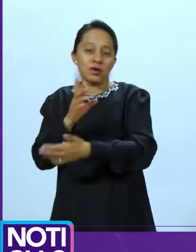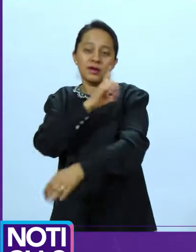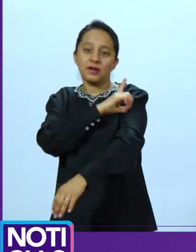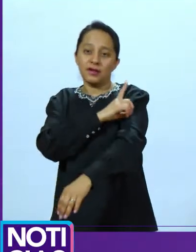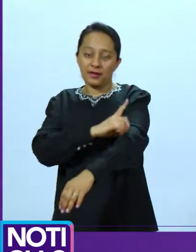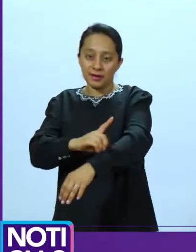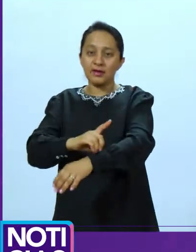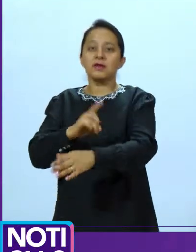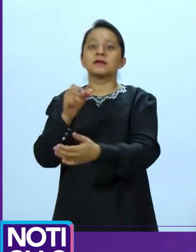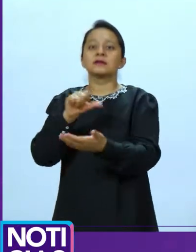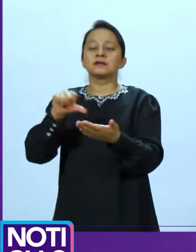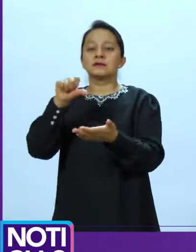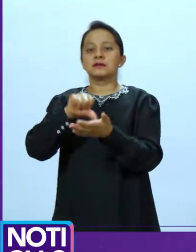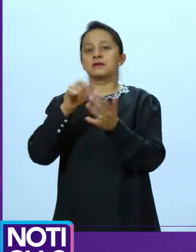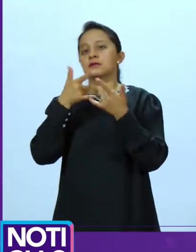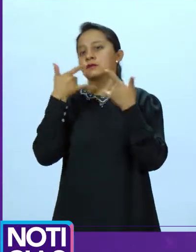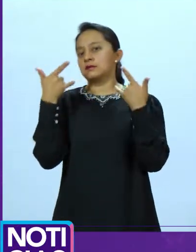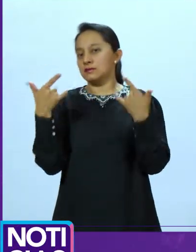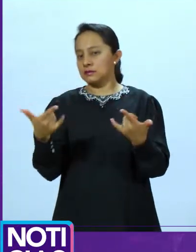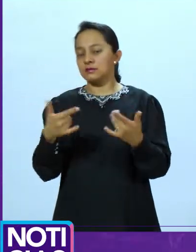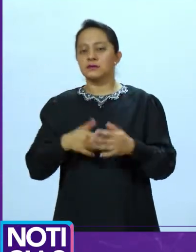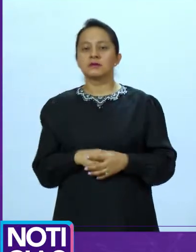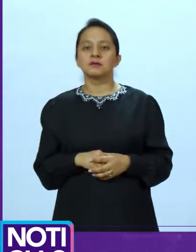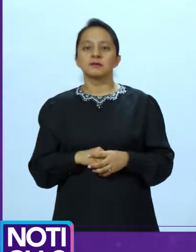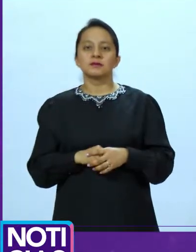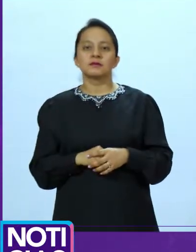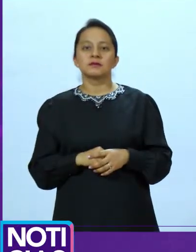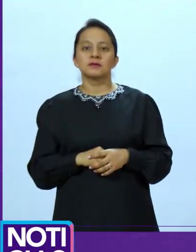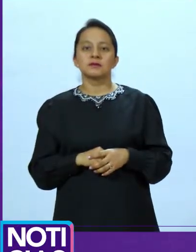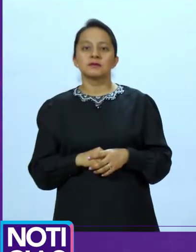Noticias RTQ, Aurora Vizcaíno Ruiz.